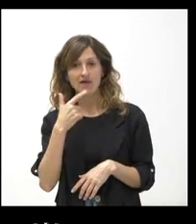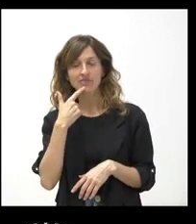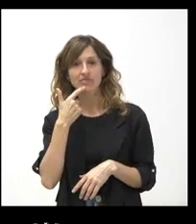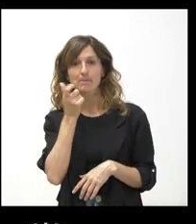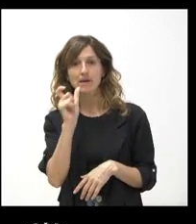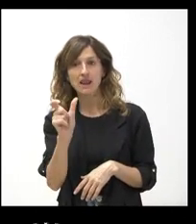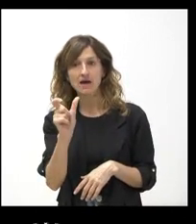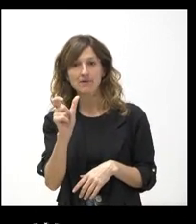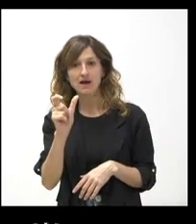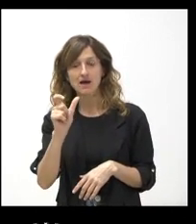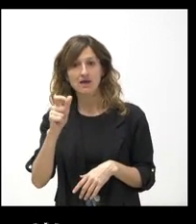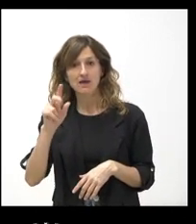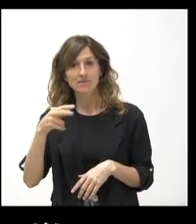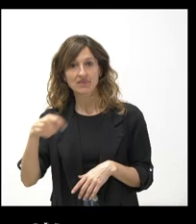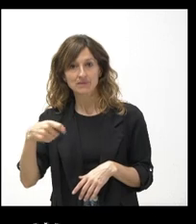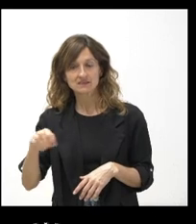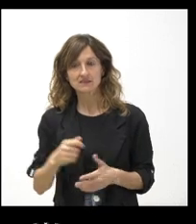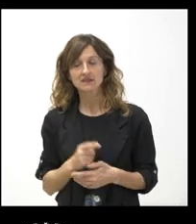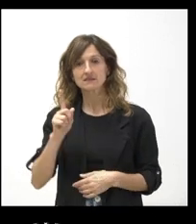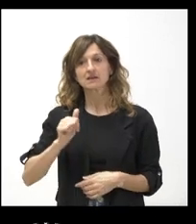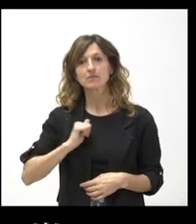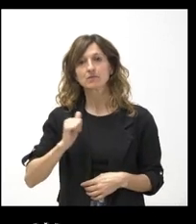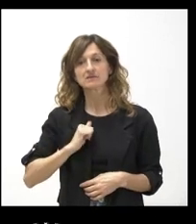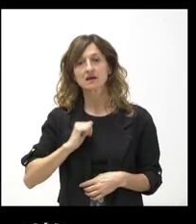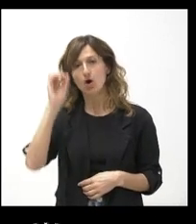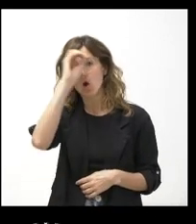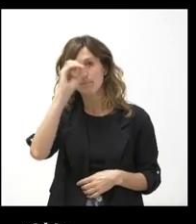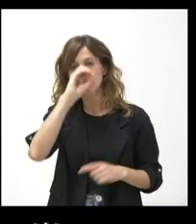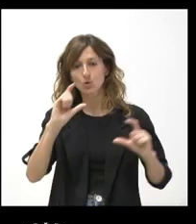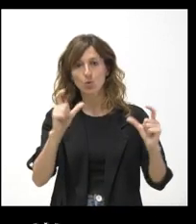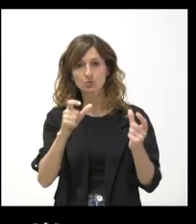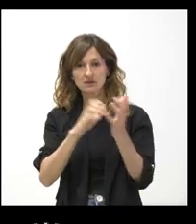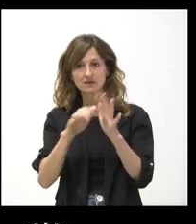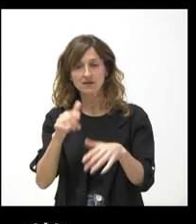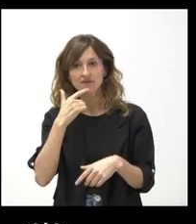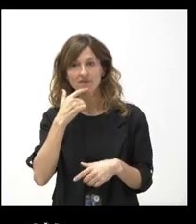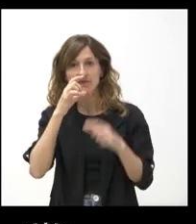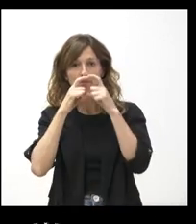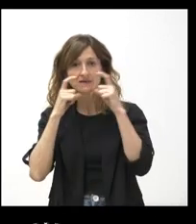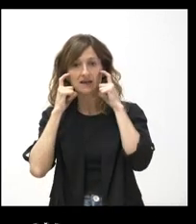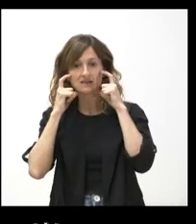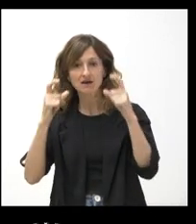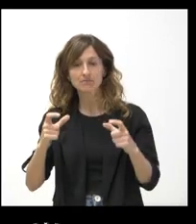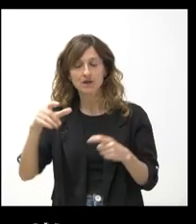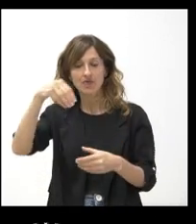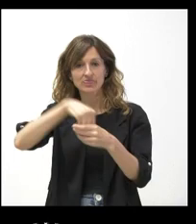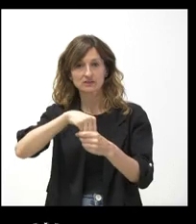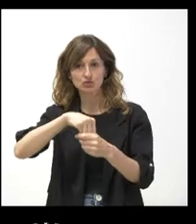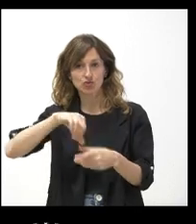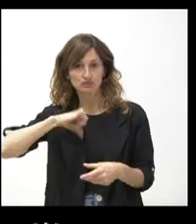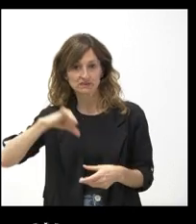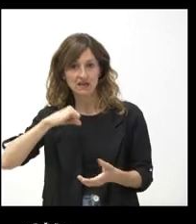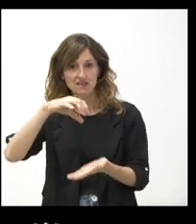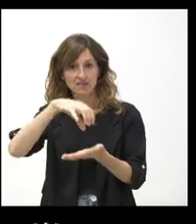vicepresidente. Y luego, aprovechando, también le quería preguntar cuál va a la postura de la Junta sobre la retirada de las mascarillas en espacios sanitarios y